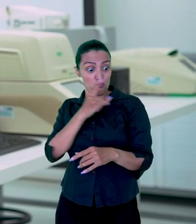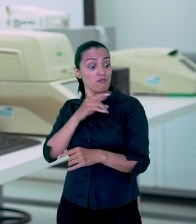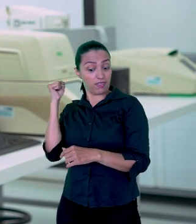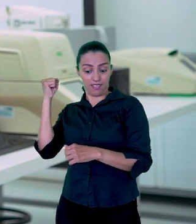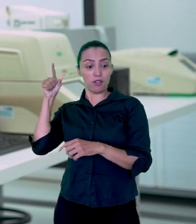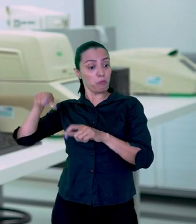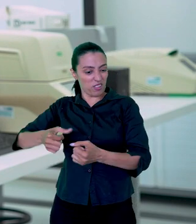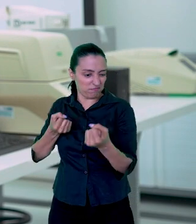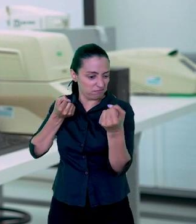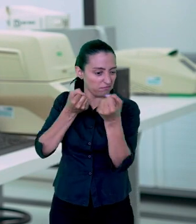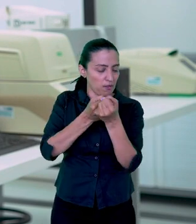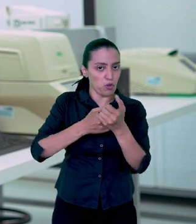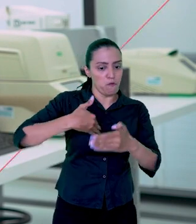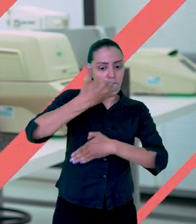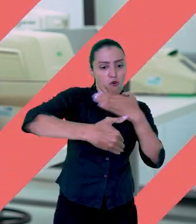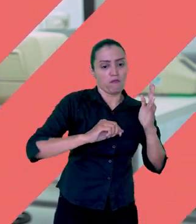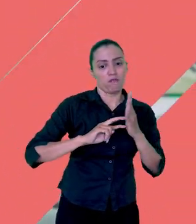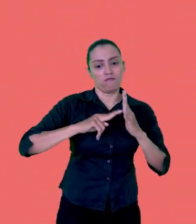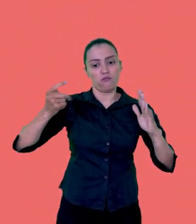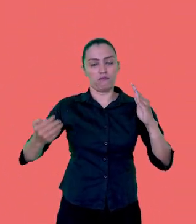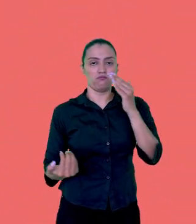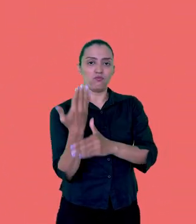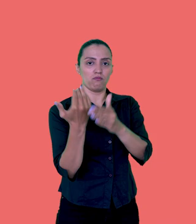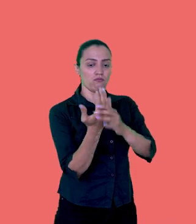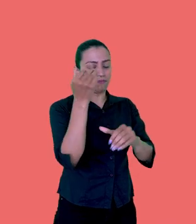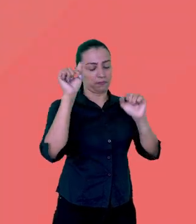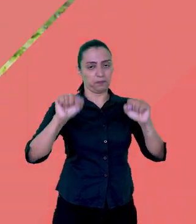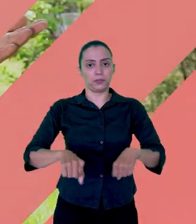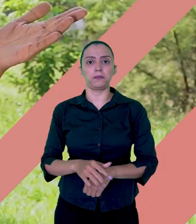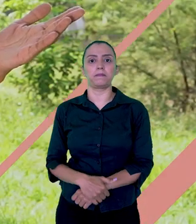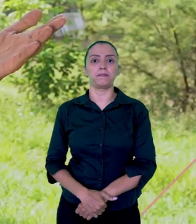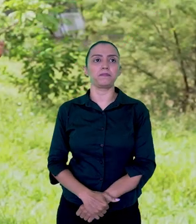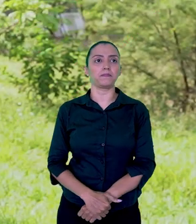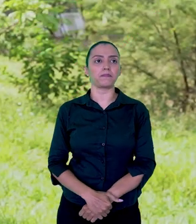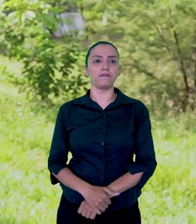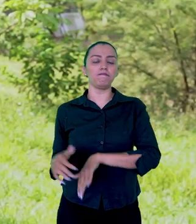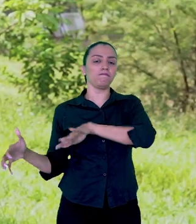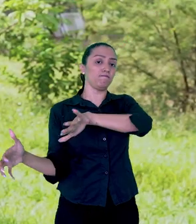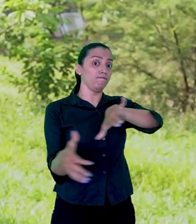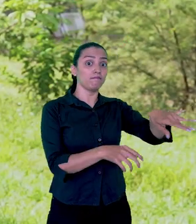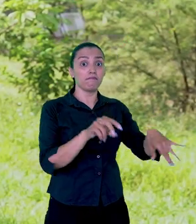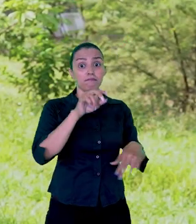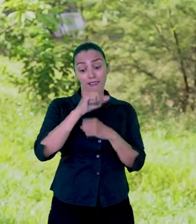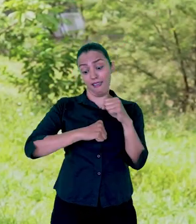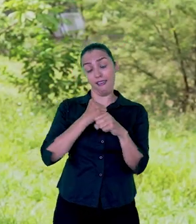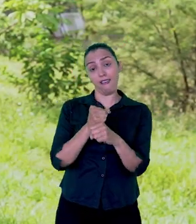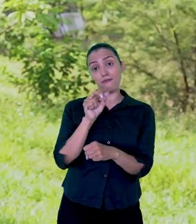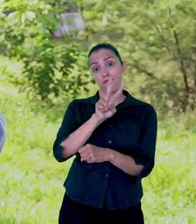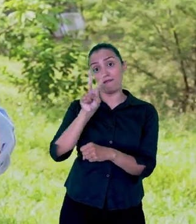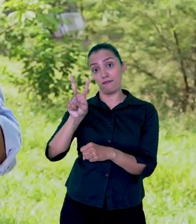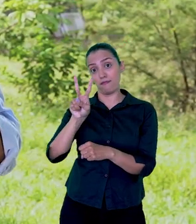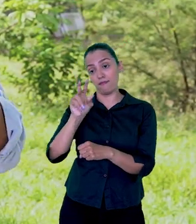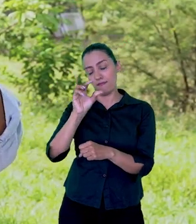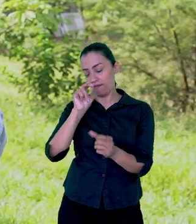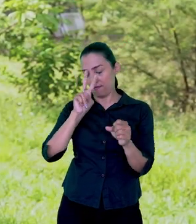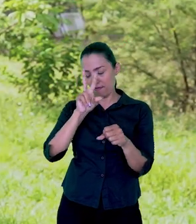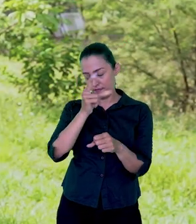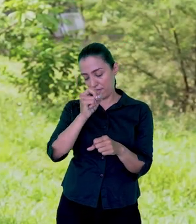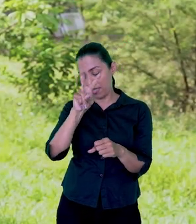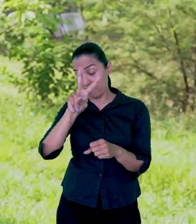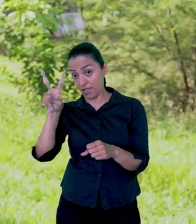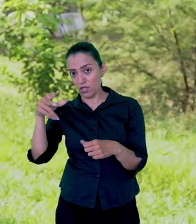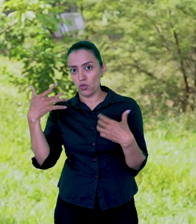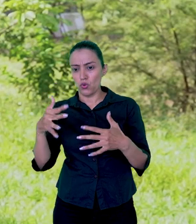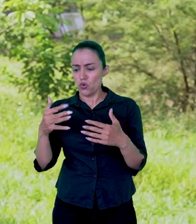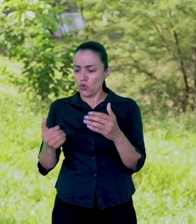en lo que es la innovación y el emprendimiento. Bueno, el 2022, un año más para seguir